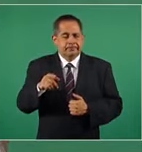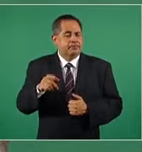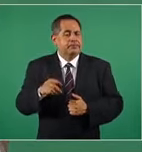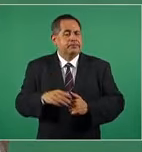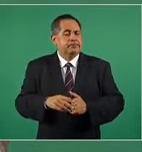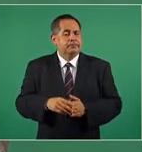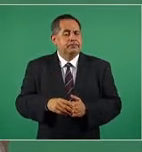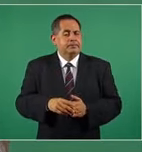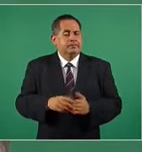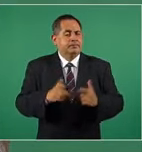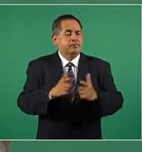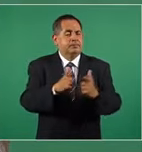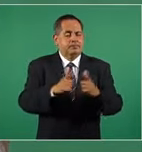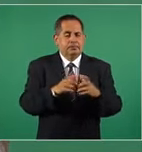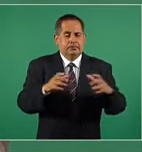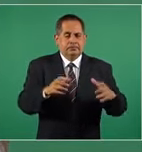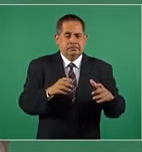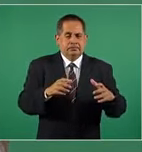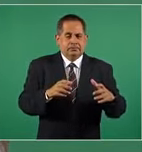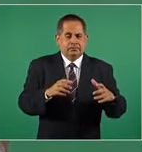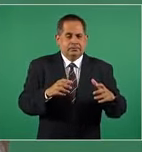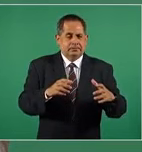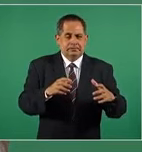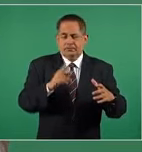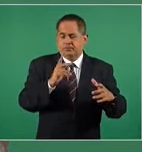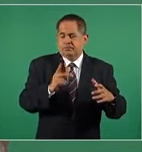Único, Partido de Estado.